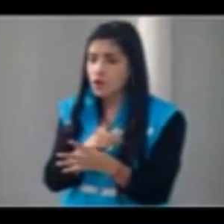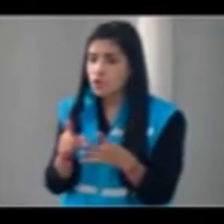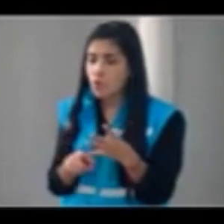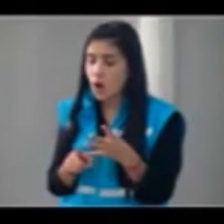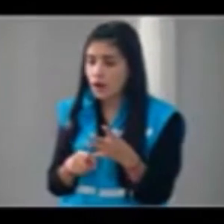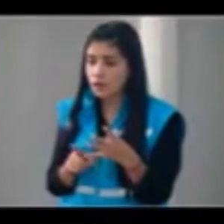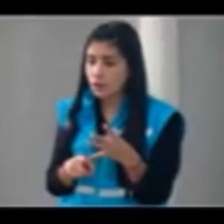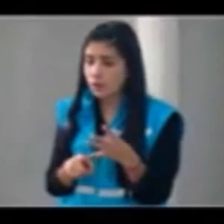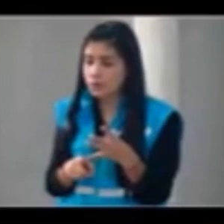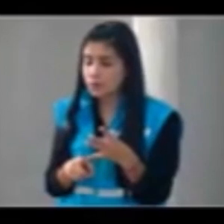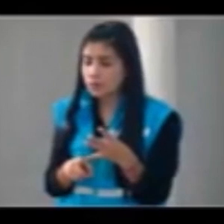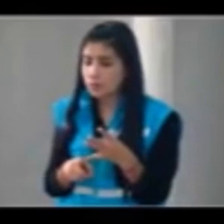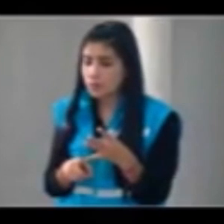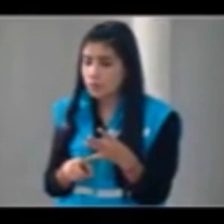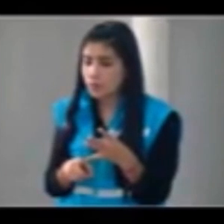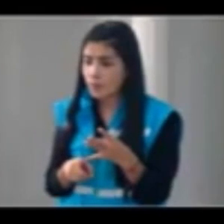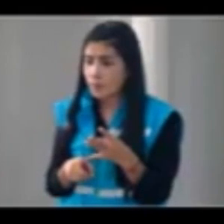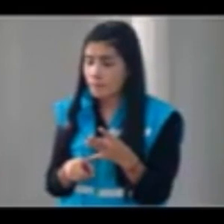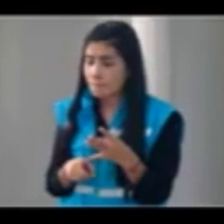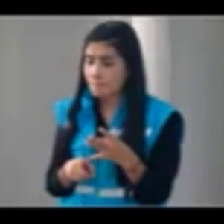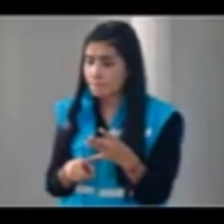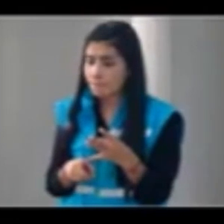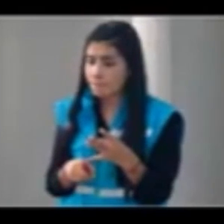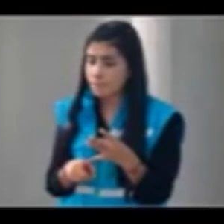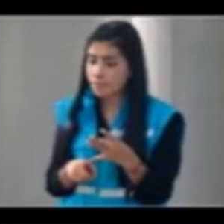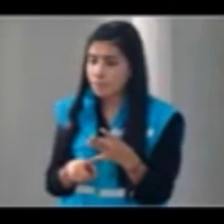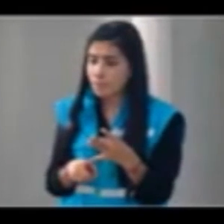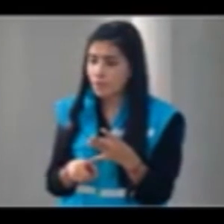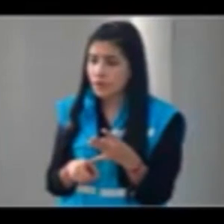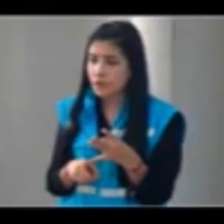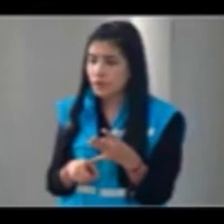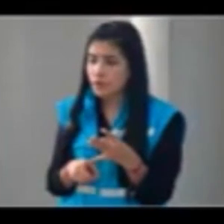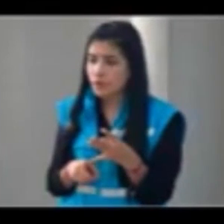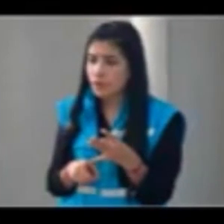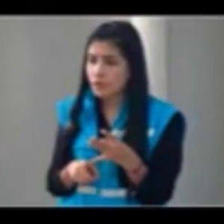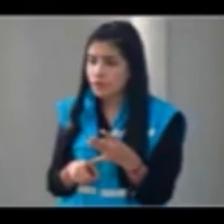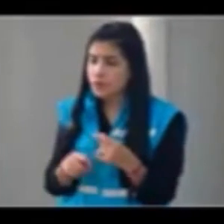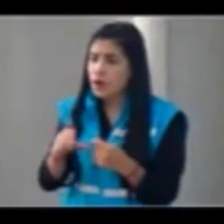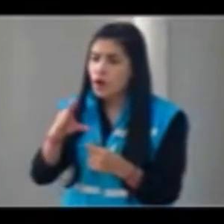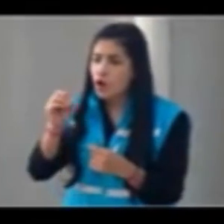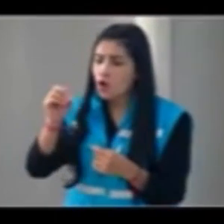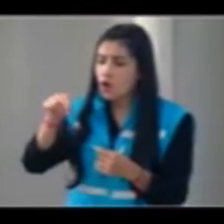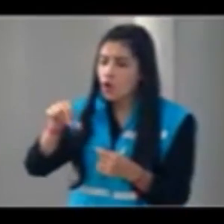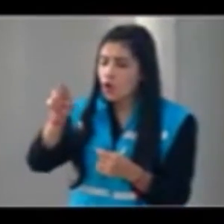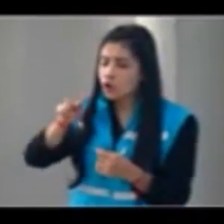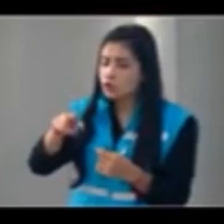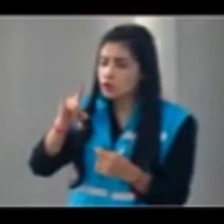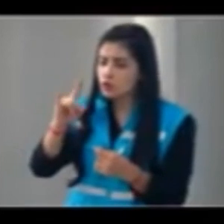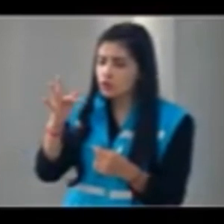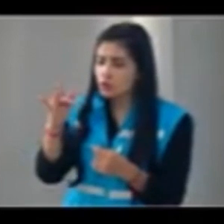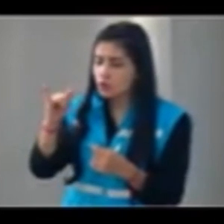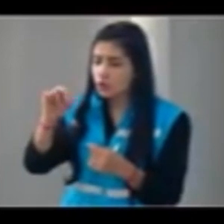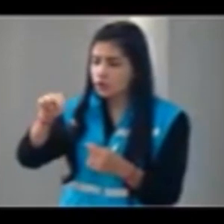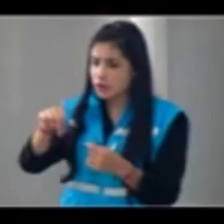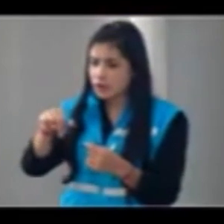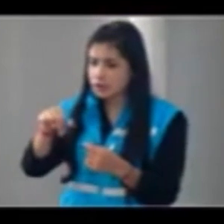la Agencia Central y de Medios de Telemedellín firmó un contrato con Selecta Consulting Group con objeto de análisis estratégico de redes sociales.